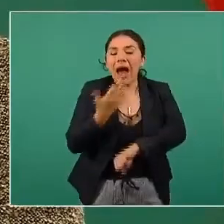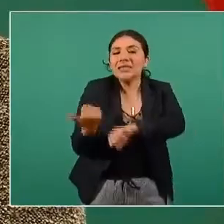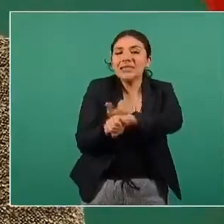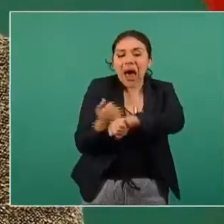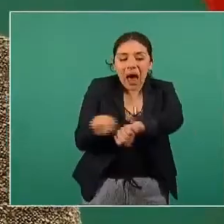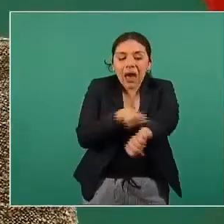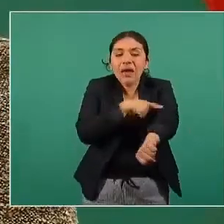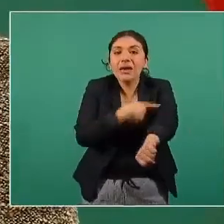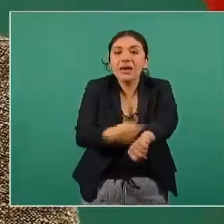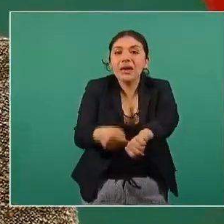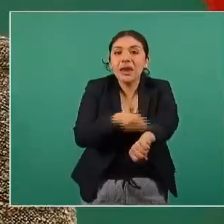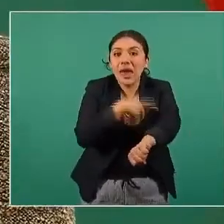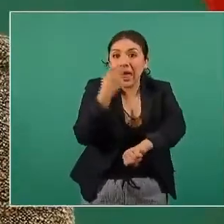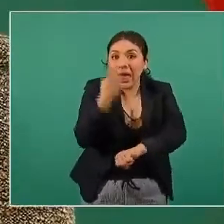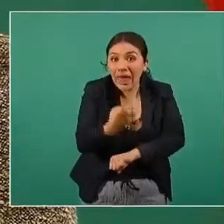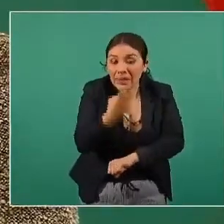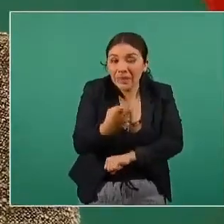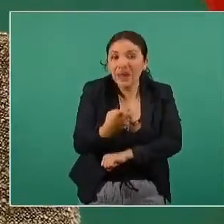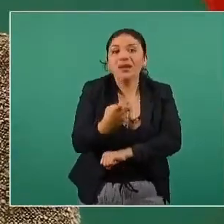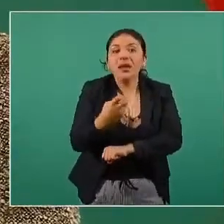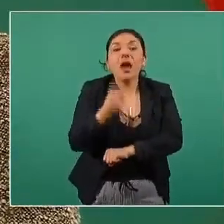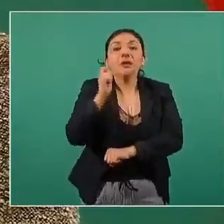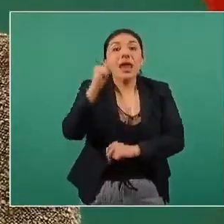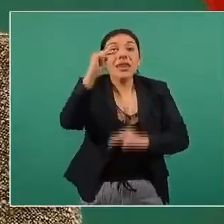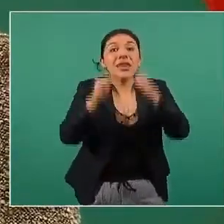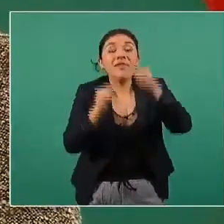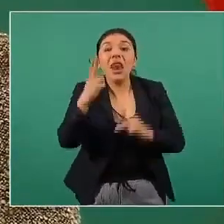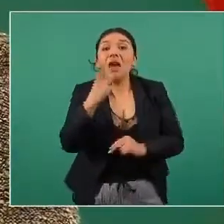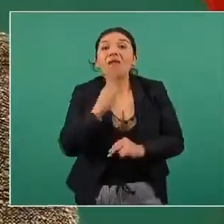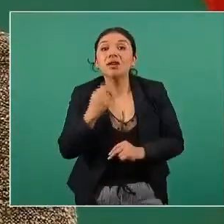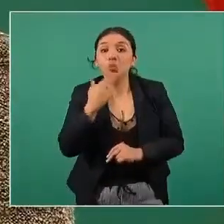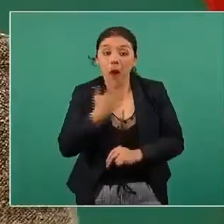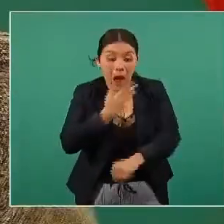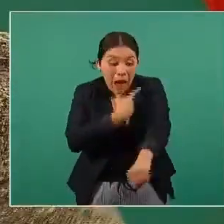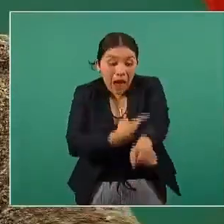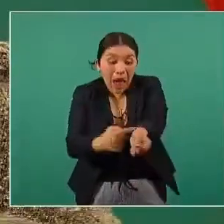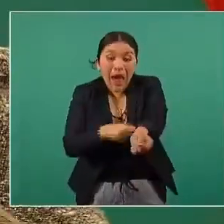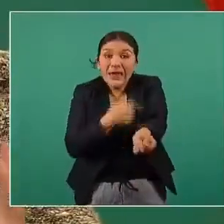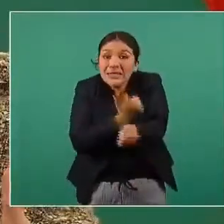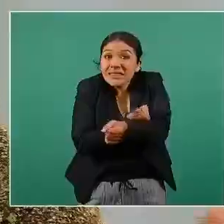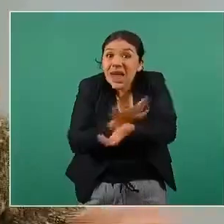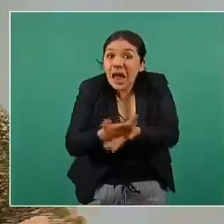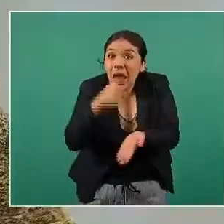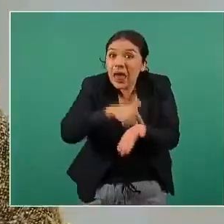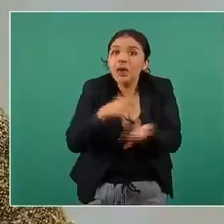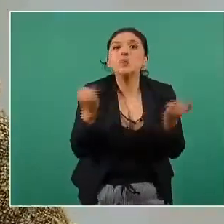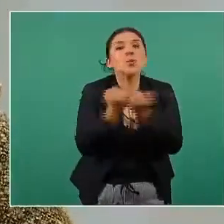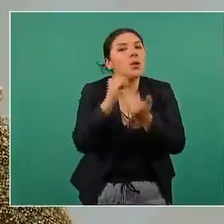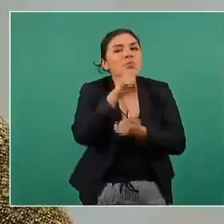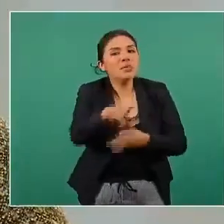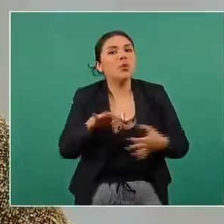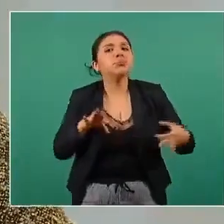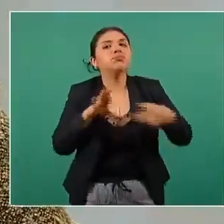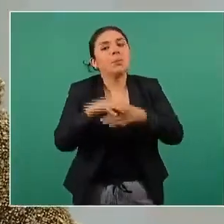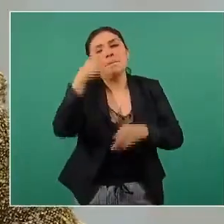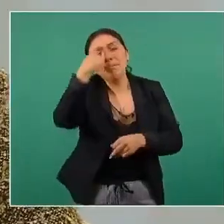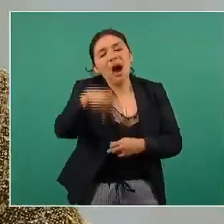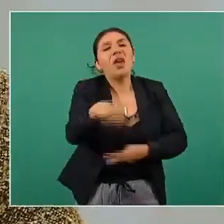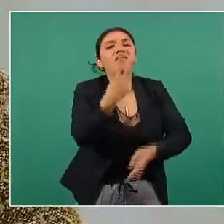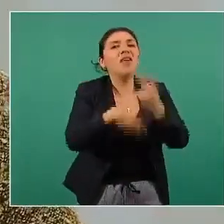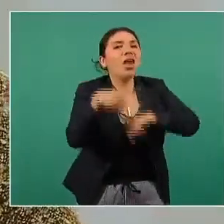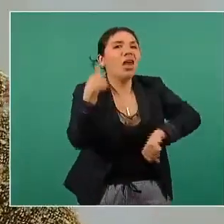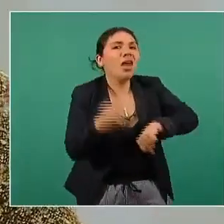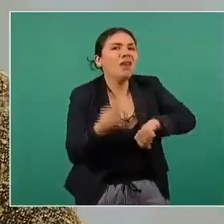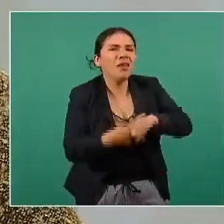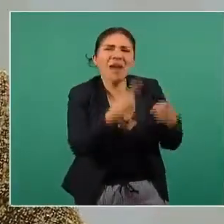sangre y es los niveles de azúcar que tenemos en nuestra sangre pues son también están muy relacionados a muchas enfermedades